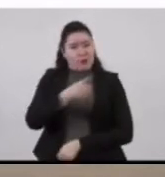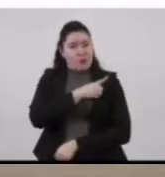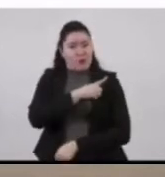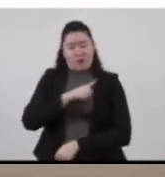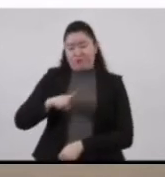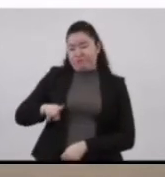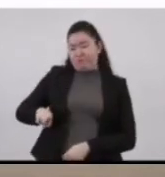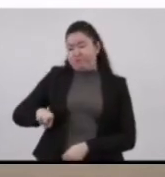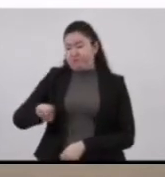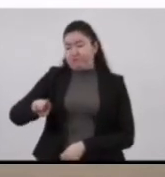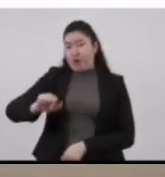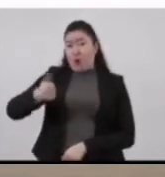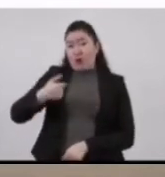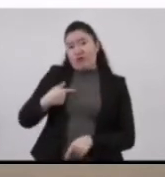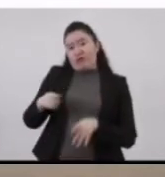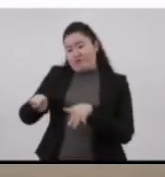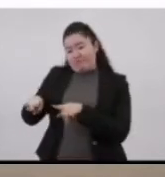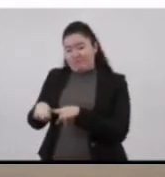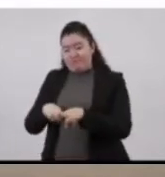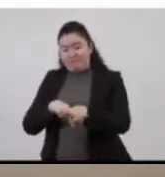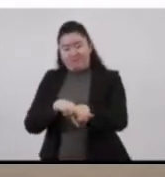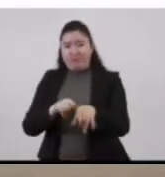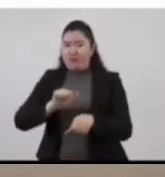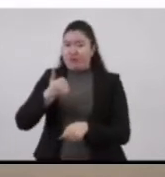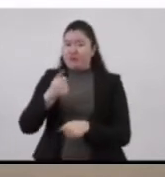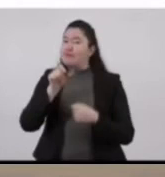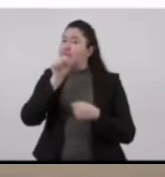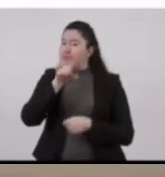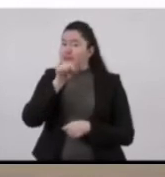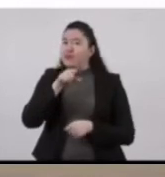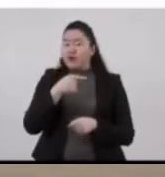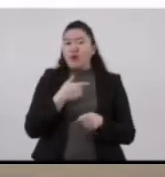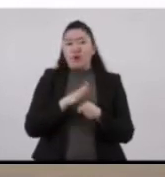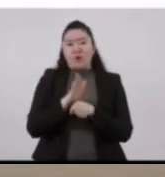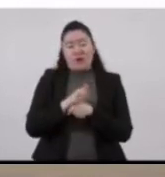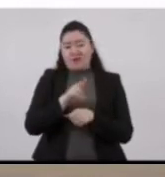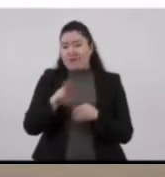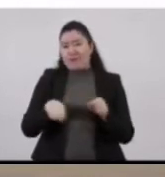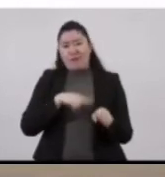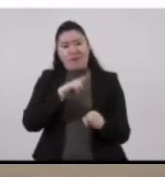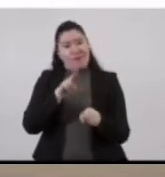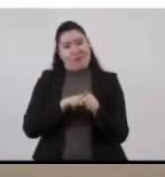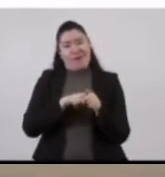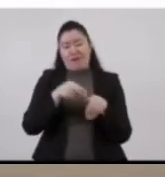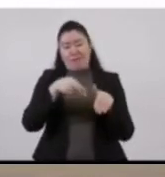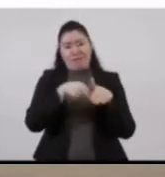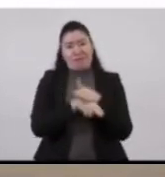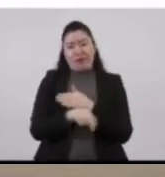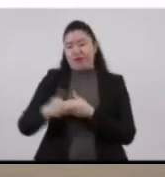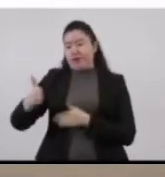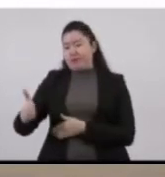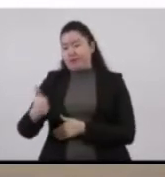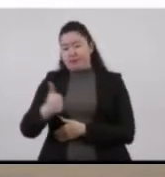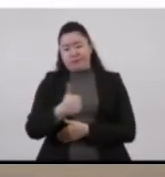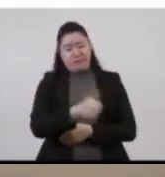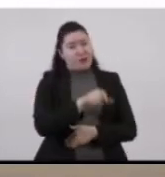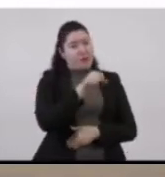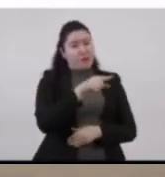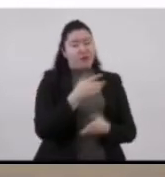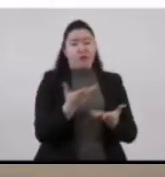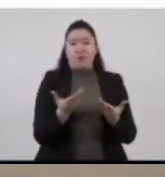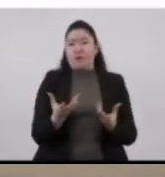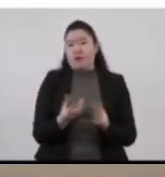Avenida Tláhuac. Y el servicio ordinario, que hace todas las paradas con autobuses de RTP y de